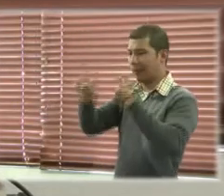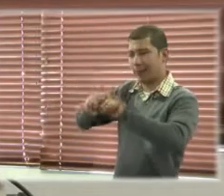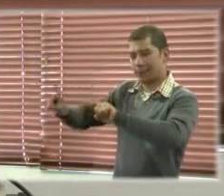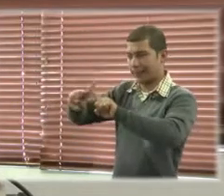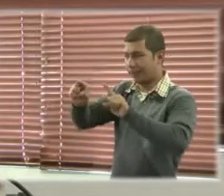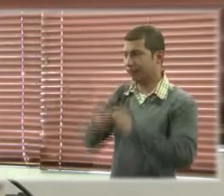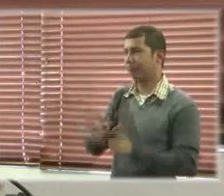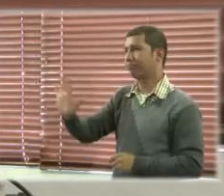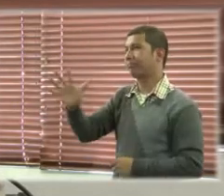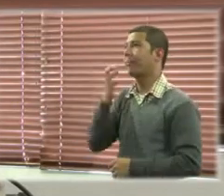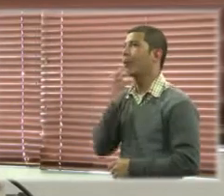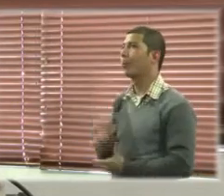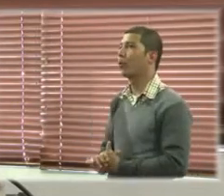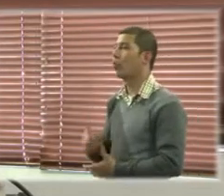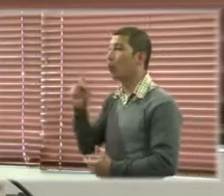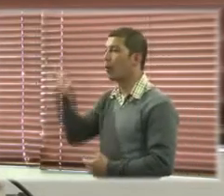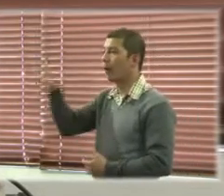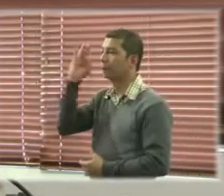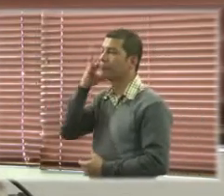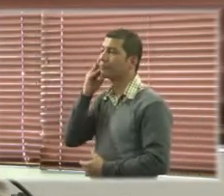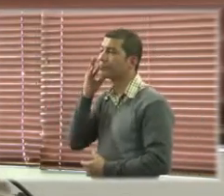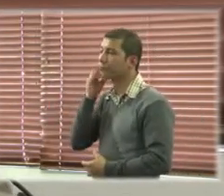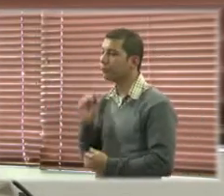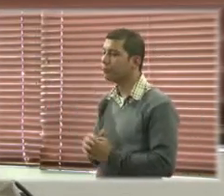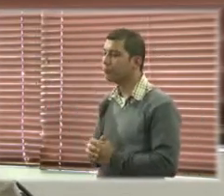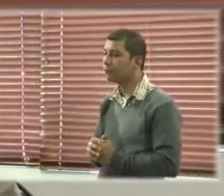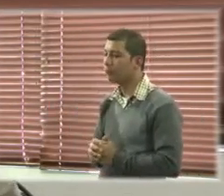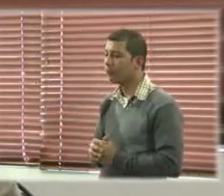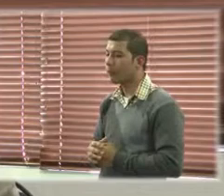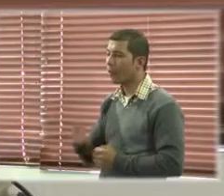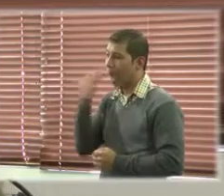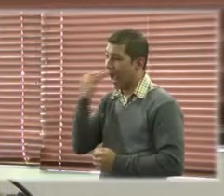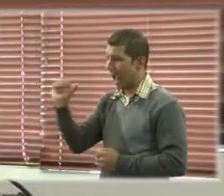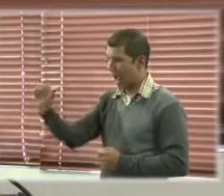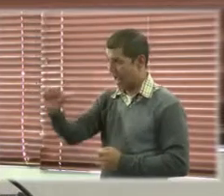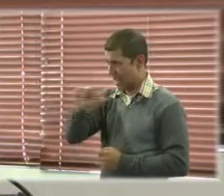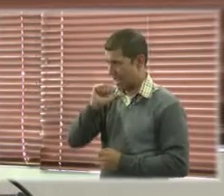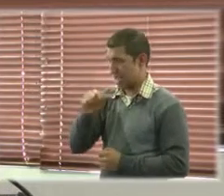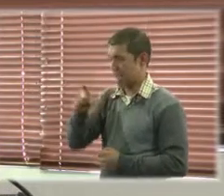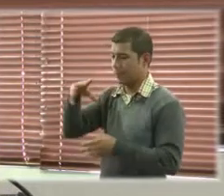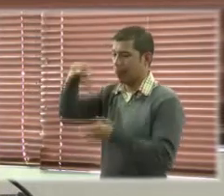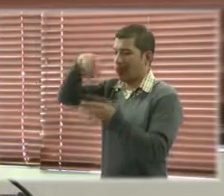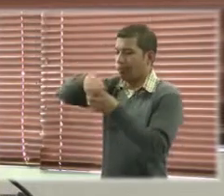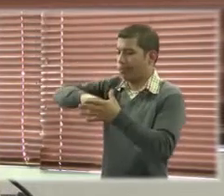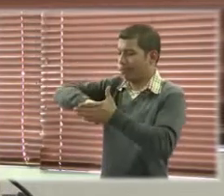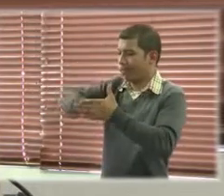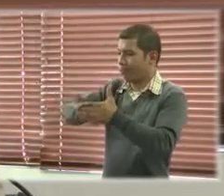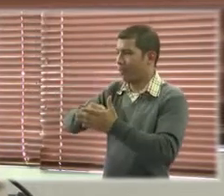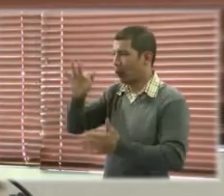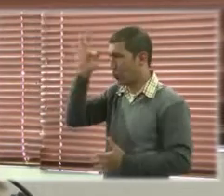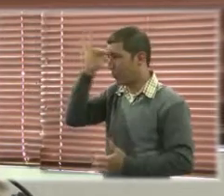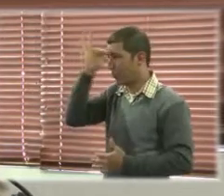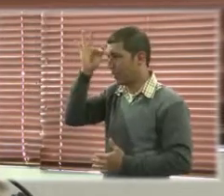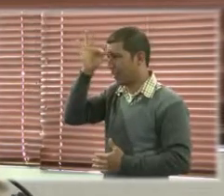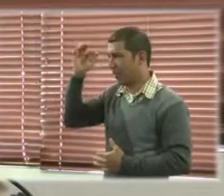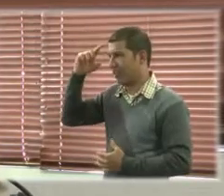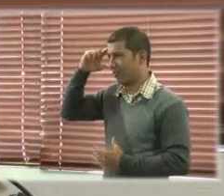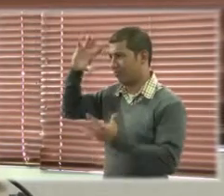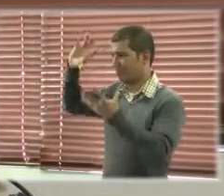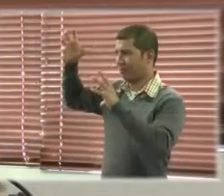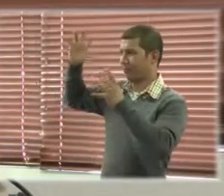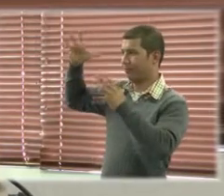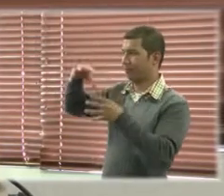la protección de mujeres con discapacidad psicosocial internadas en un hospital psiquiátrico, una